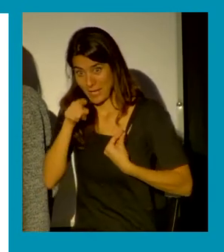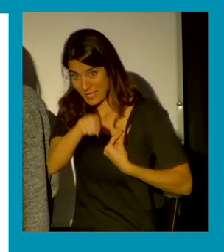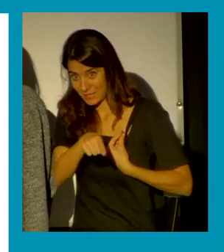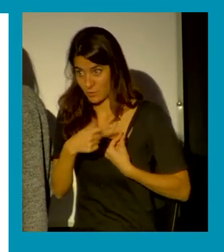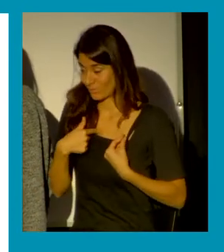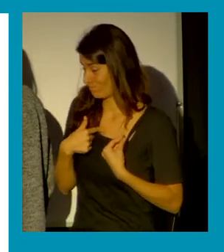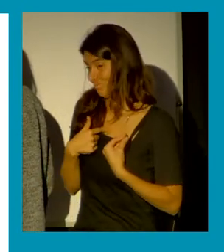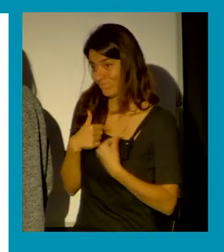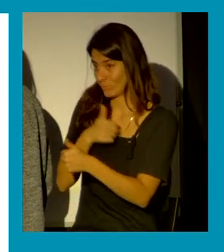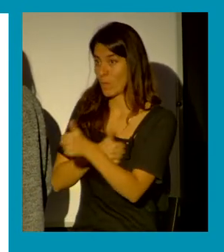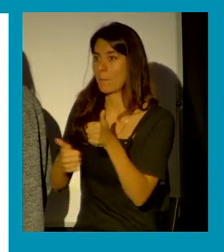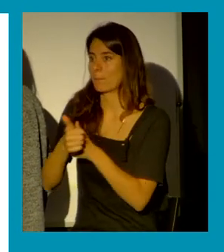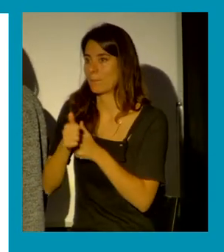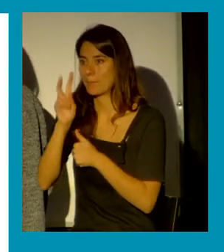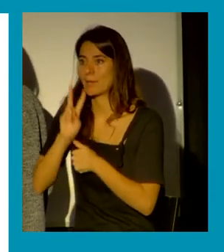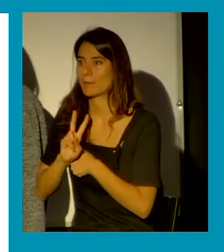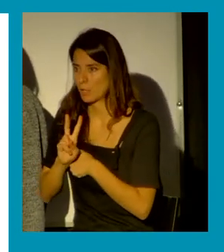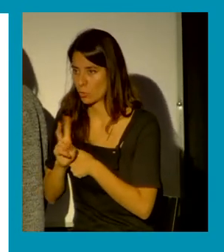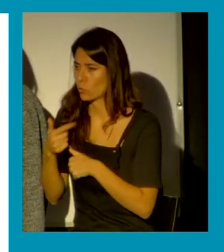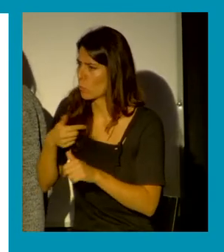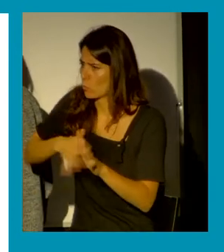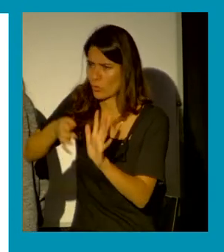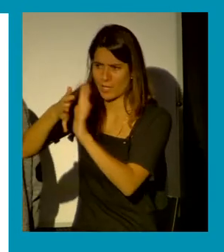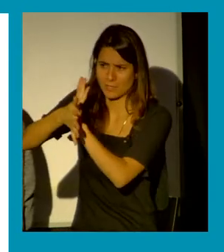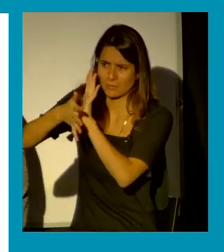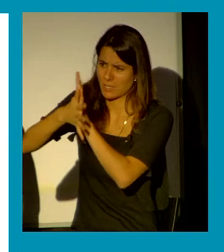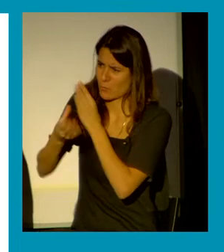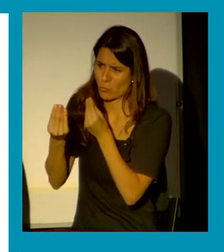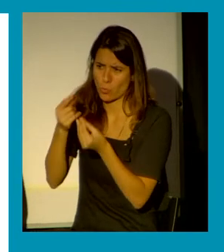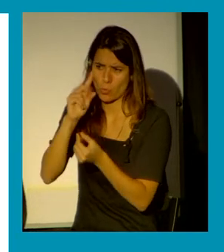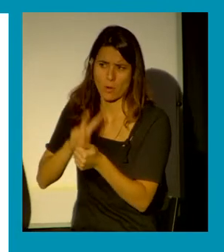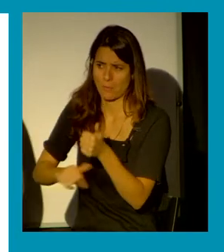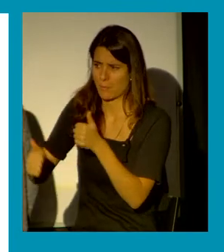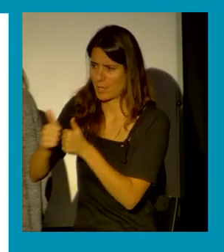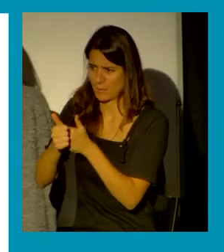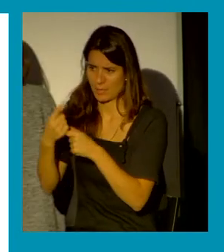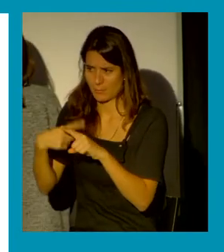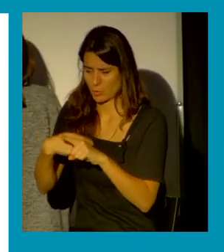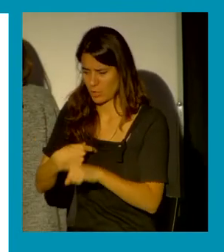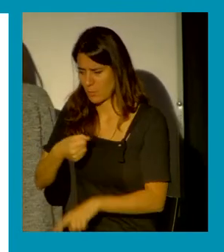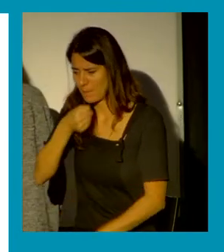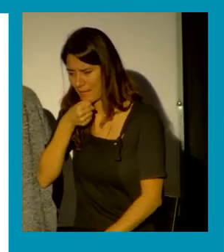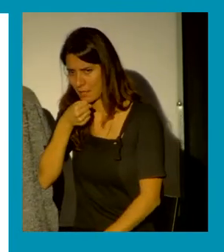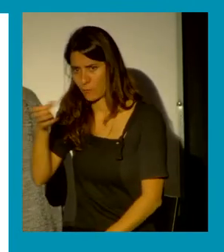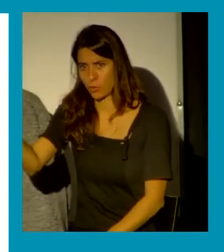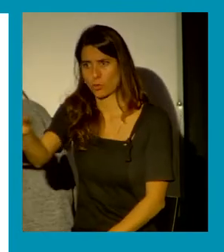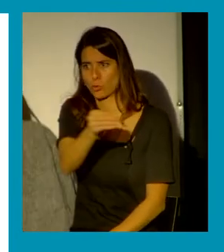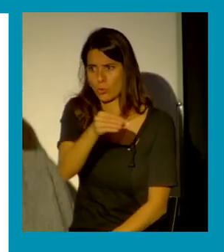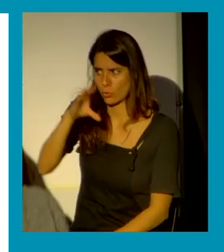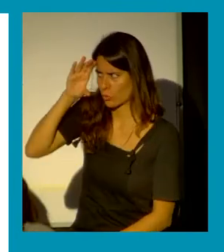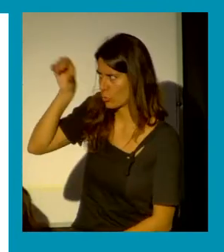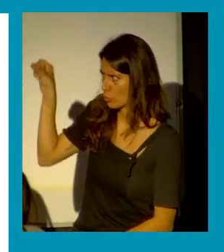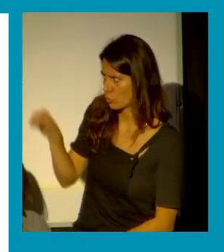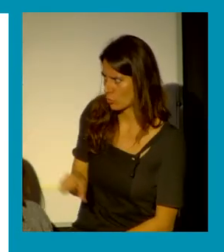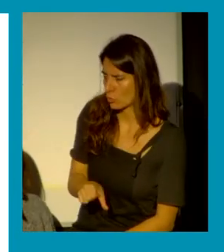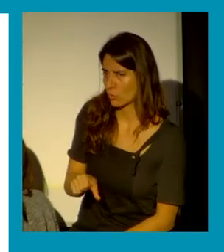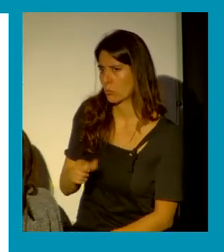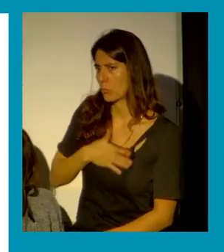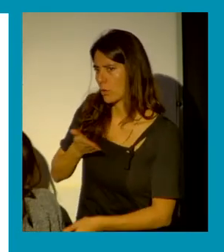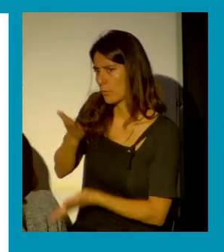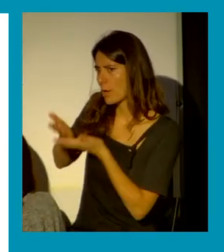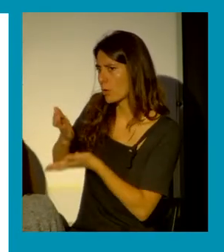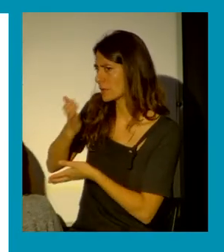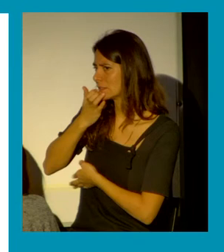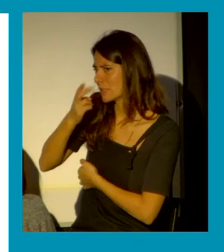privilegios entre otras tener un micrófono aquí para decir cosas y que ustedes me estén escuchando y valoren si esto es interesante o no